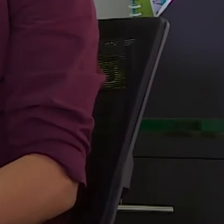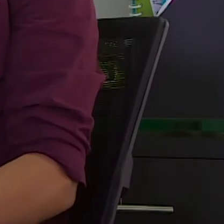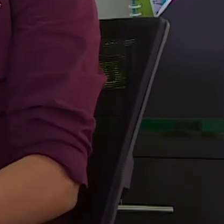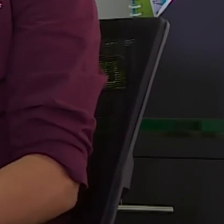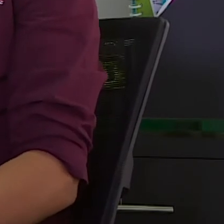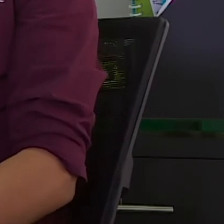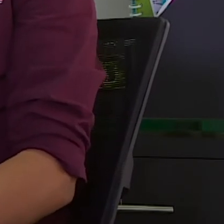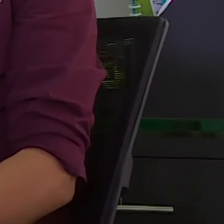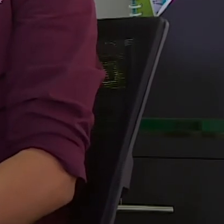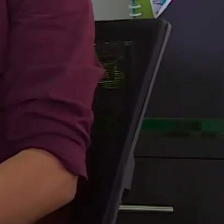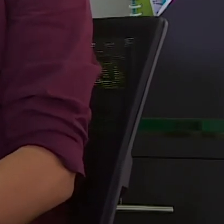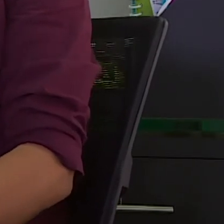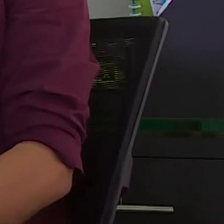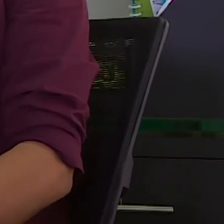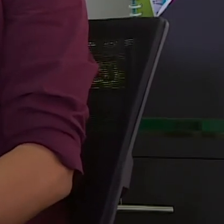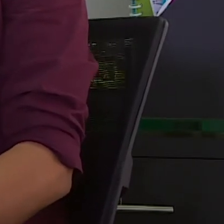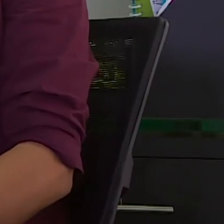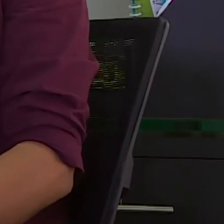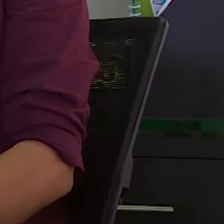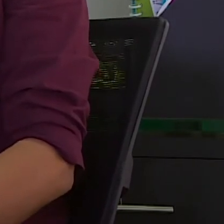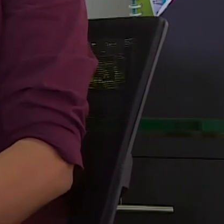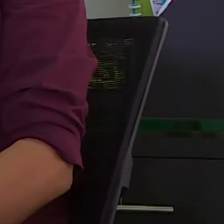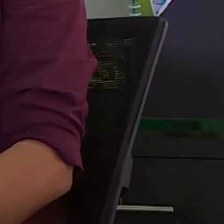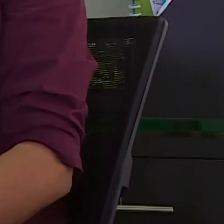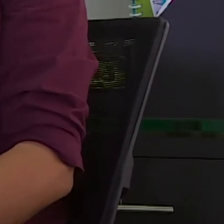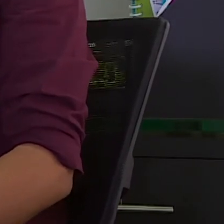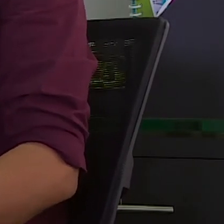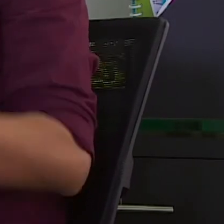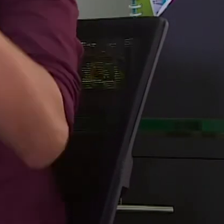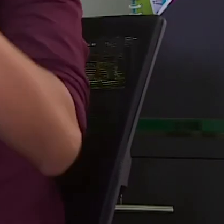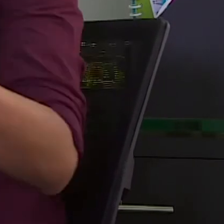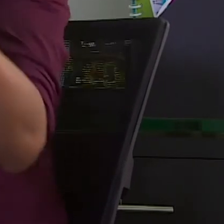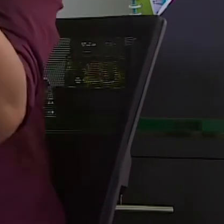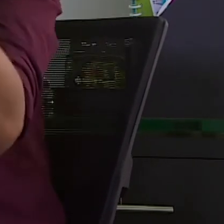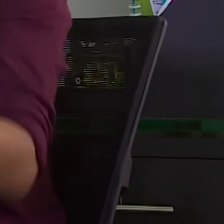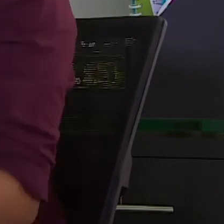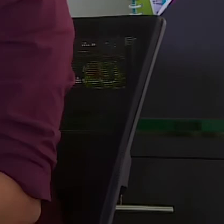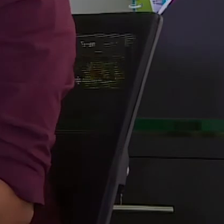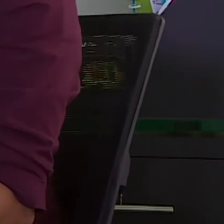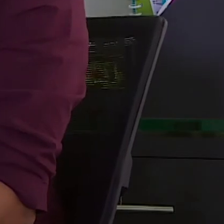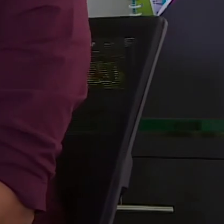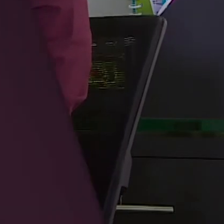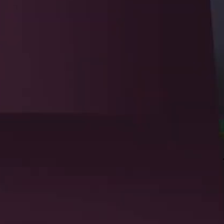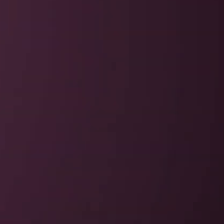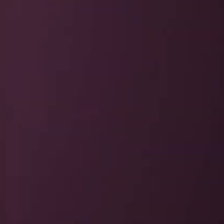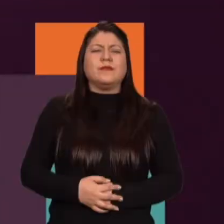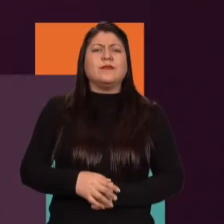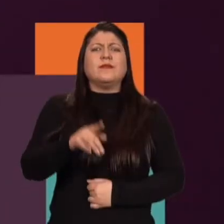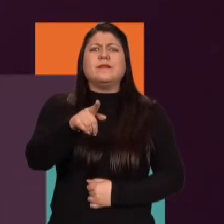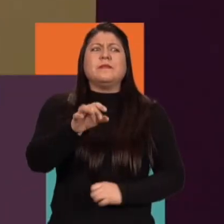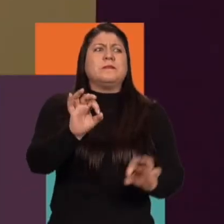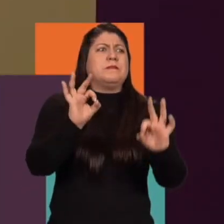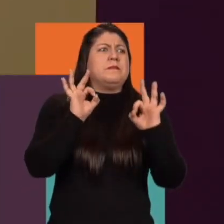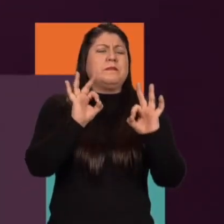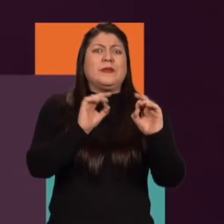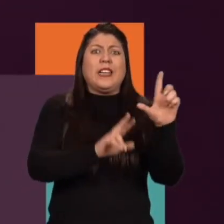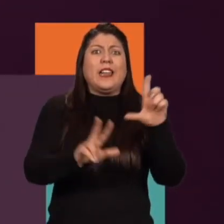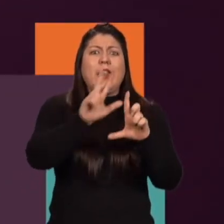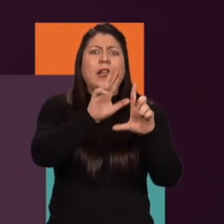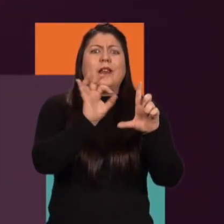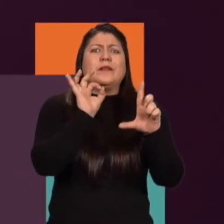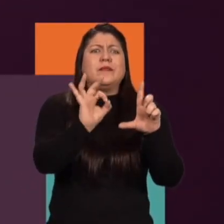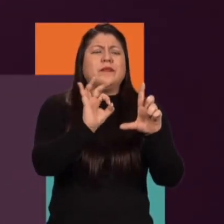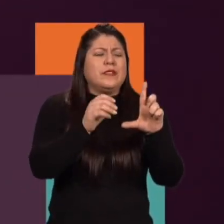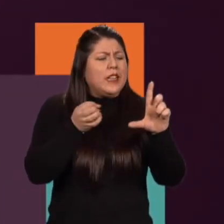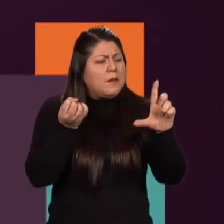-lond acerca de nuestro canal miremos su comentario son el mejor